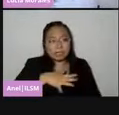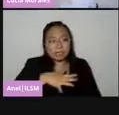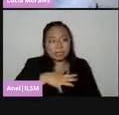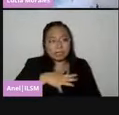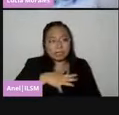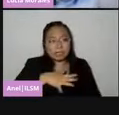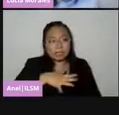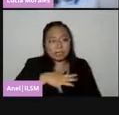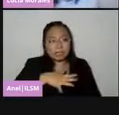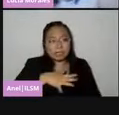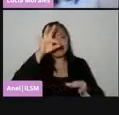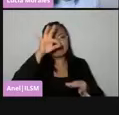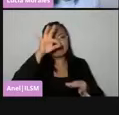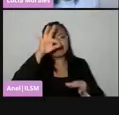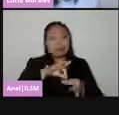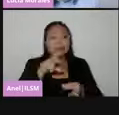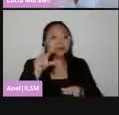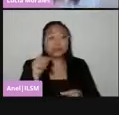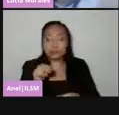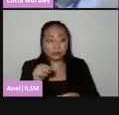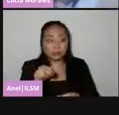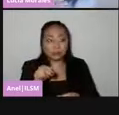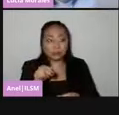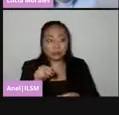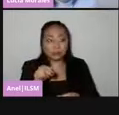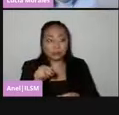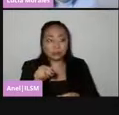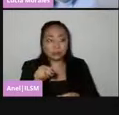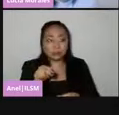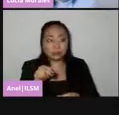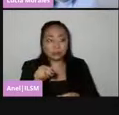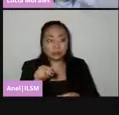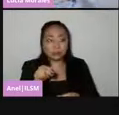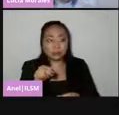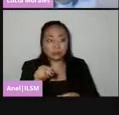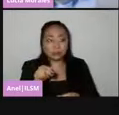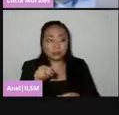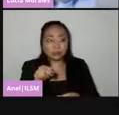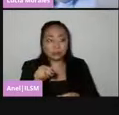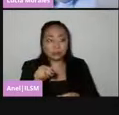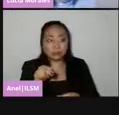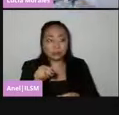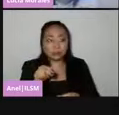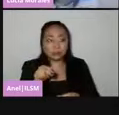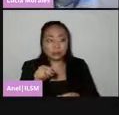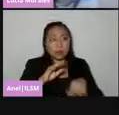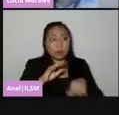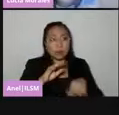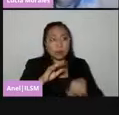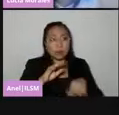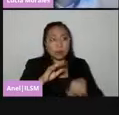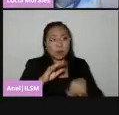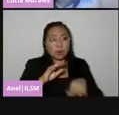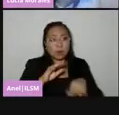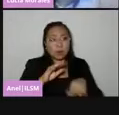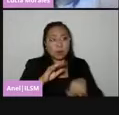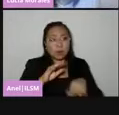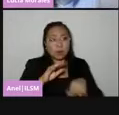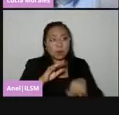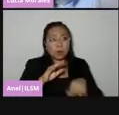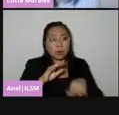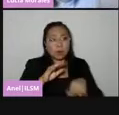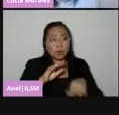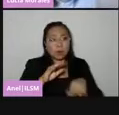electoral. Y a partir de ello, pueda contribuir a fortalecer la cultura democrática, que es uno de los fines del